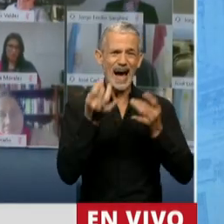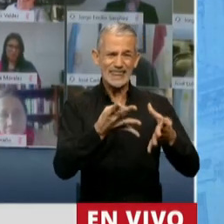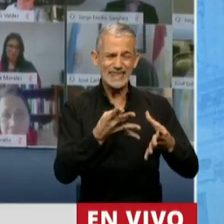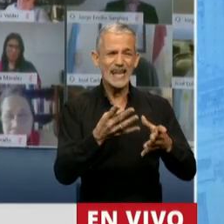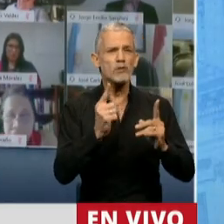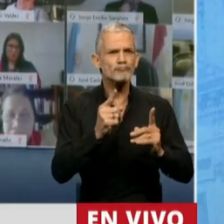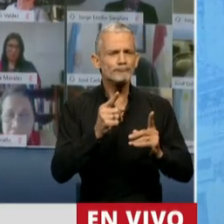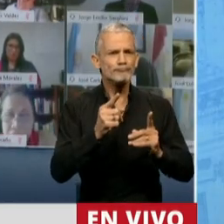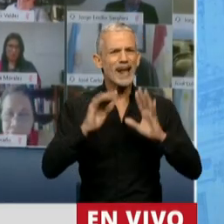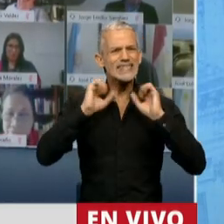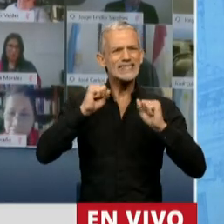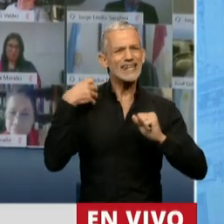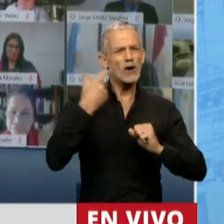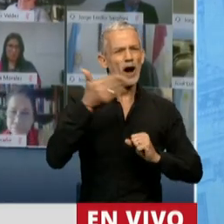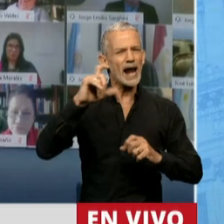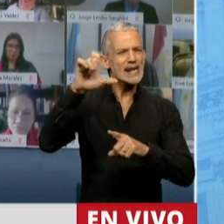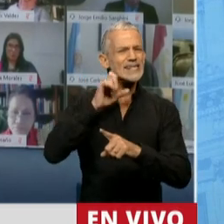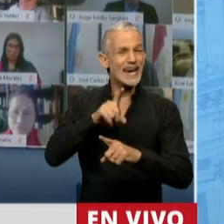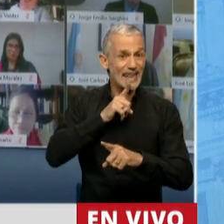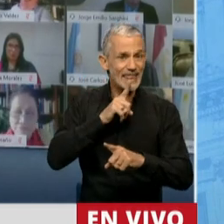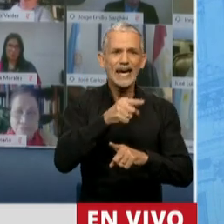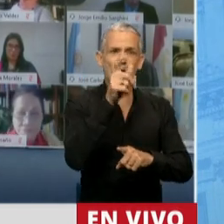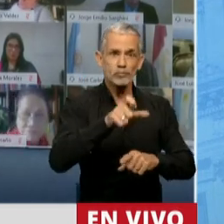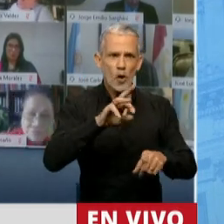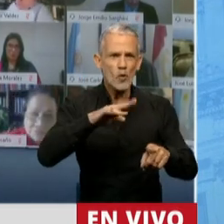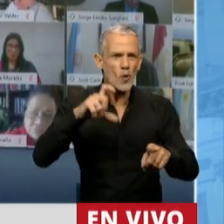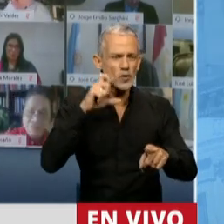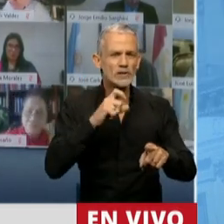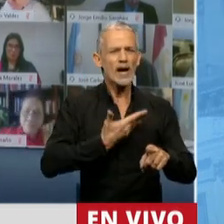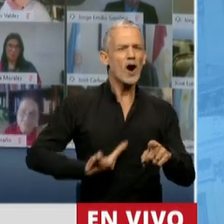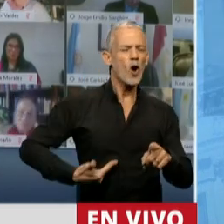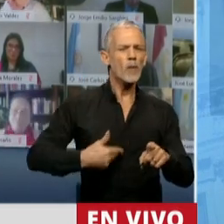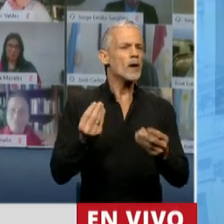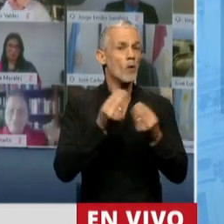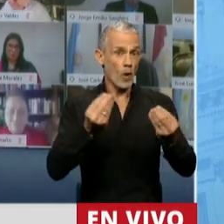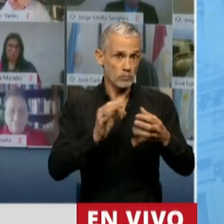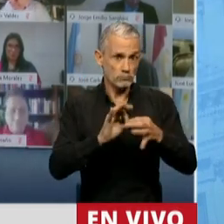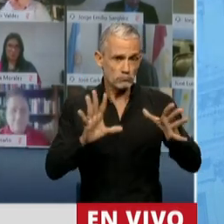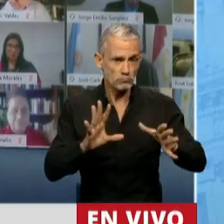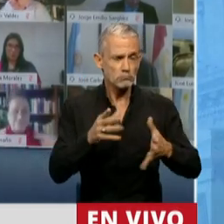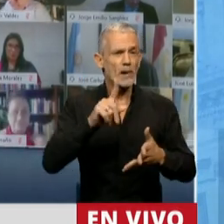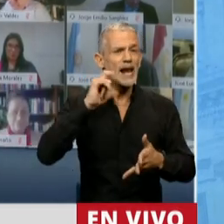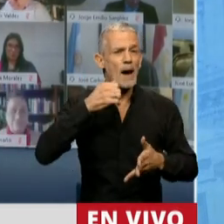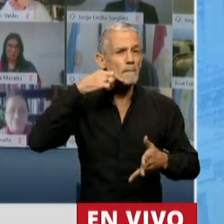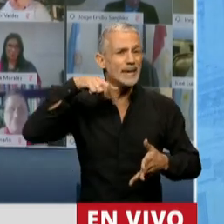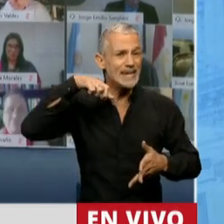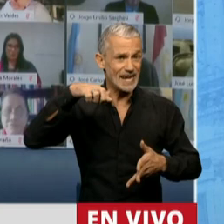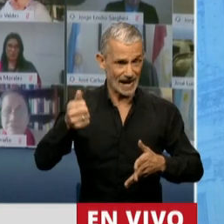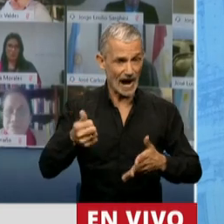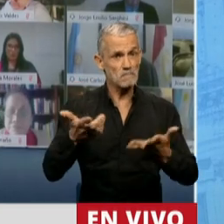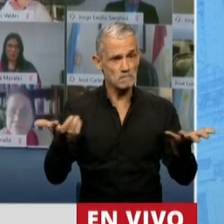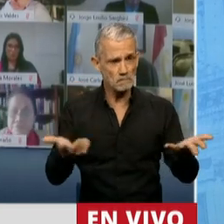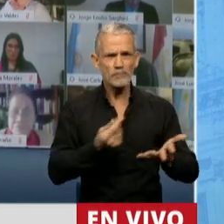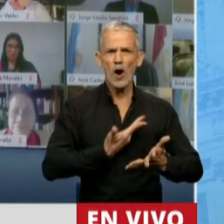terminó con la vida del secretario general de la Cédica y se introdujo en el marco del gobierno constitucional de la CIN, y no bajo